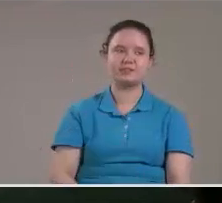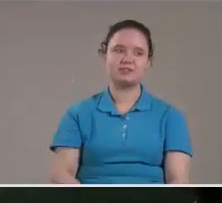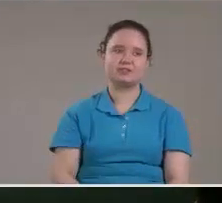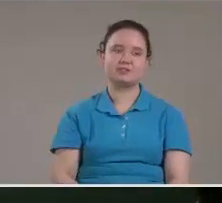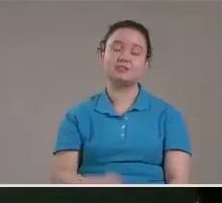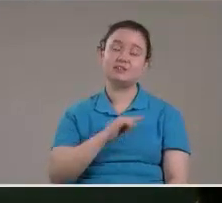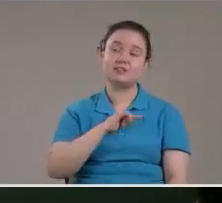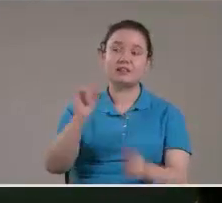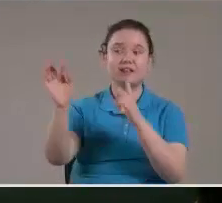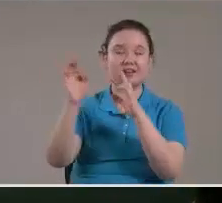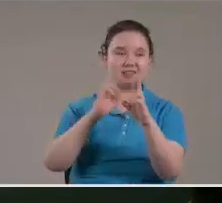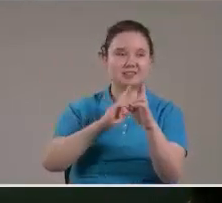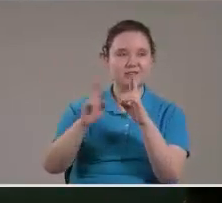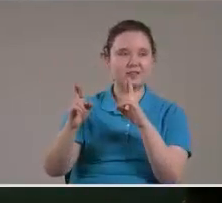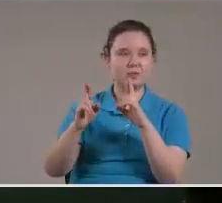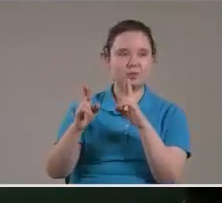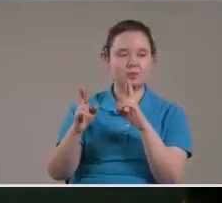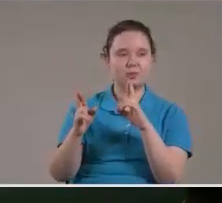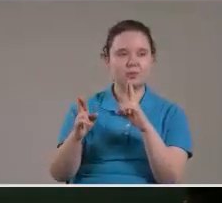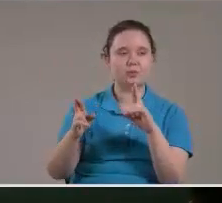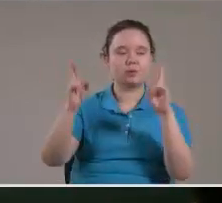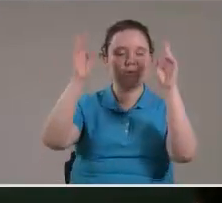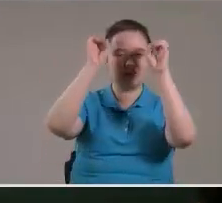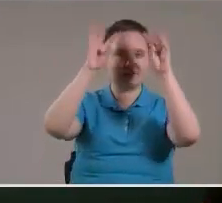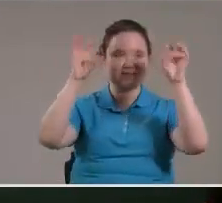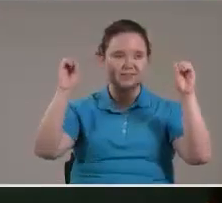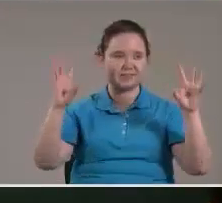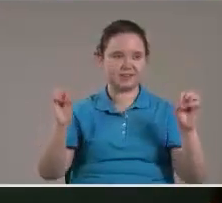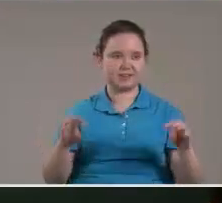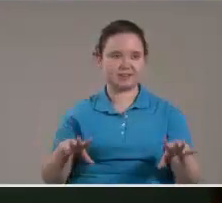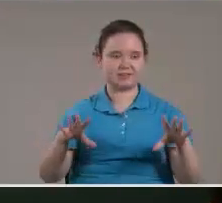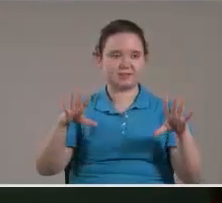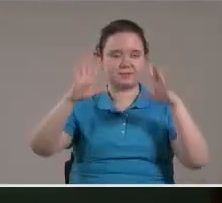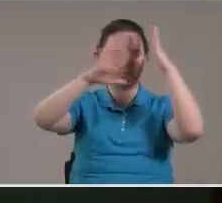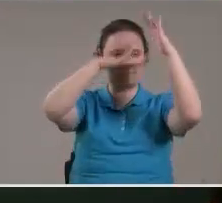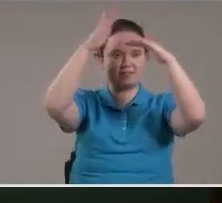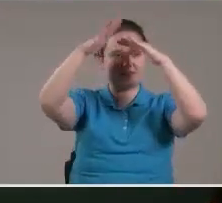Está relacionando Pues Las estrellas Del cielo